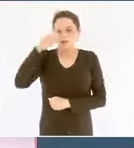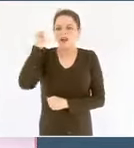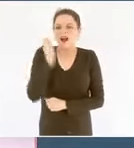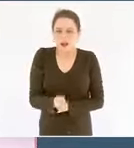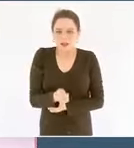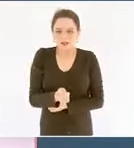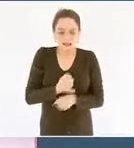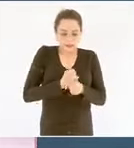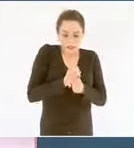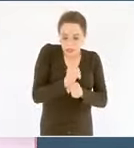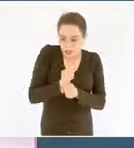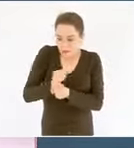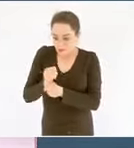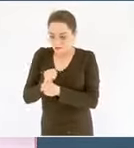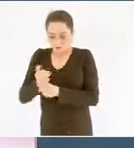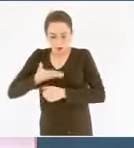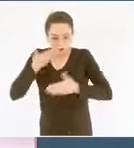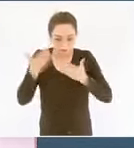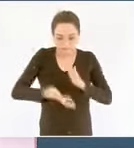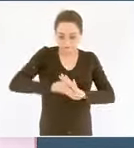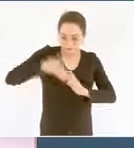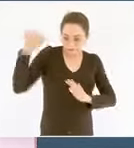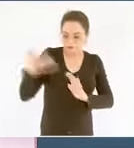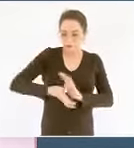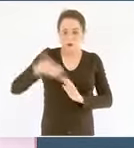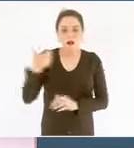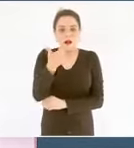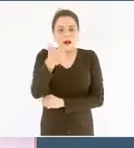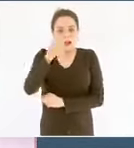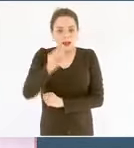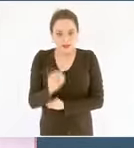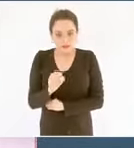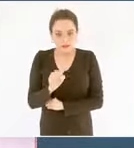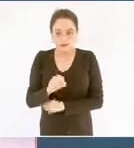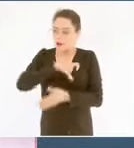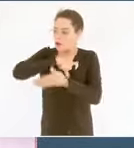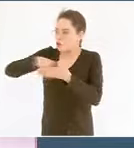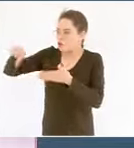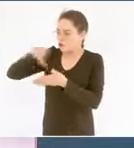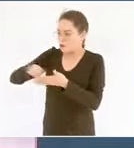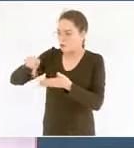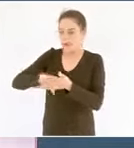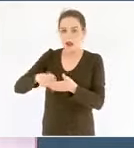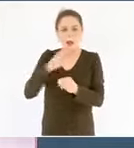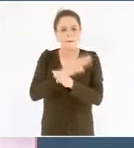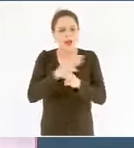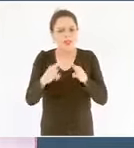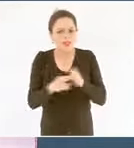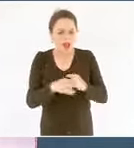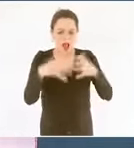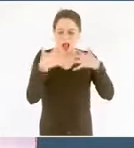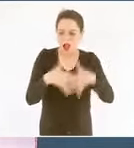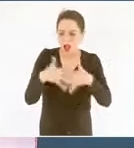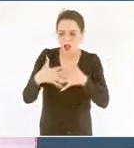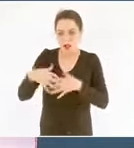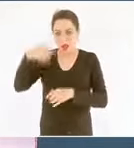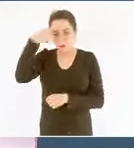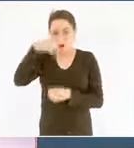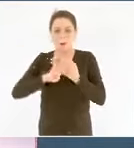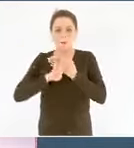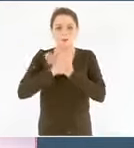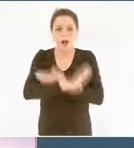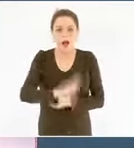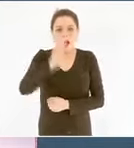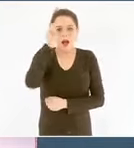y se invertirá en equipos e instalaciones para evitar la quema irracional